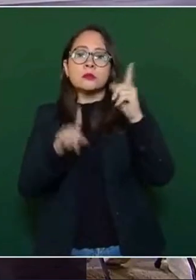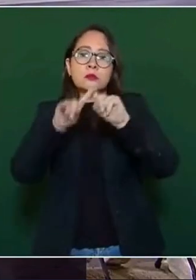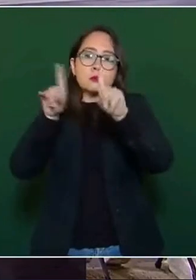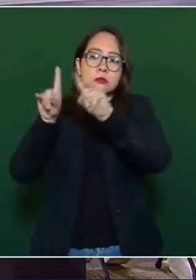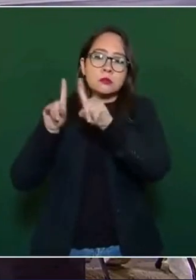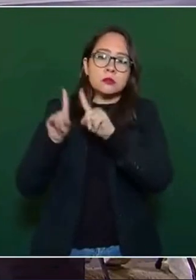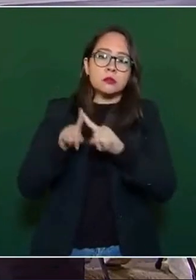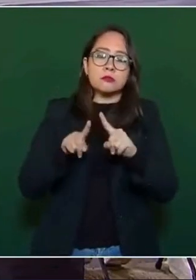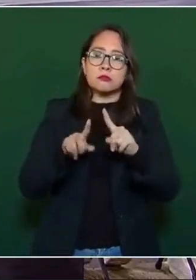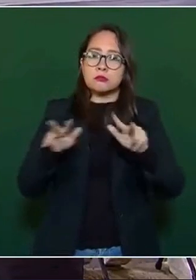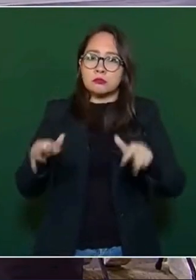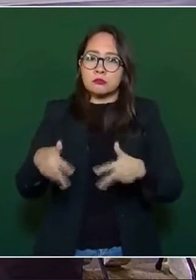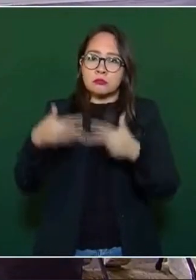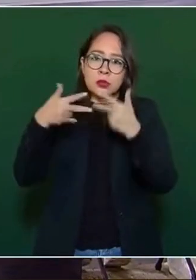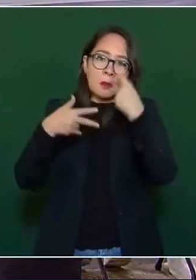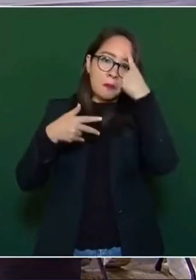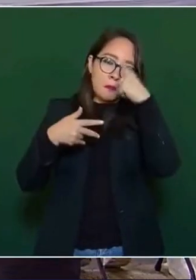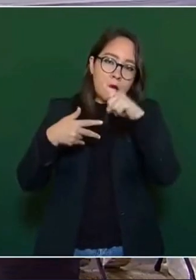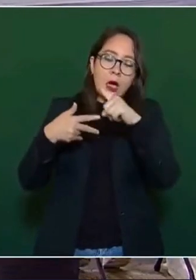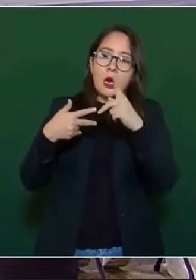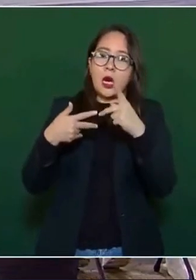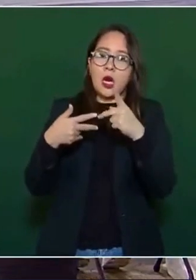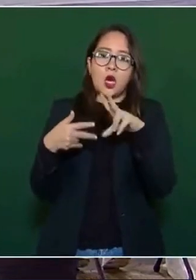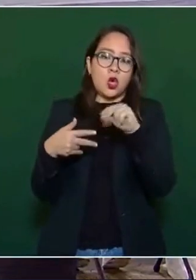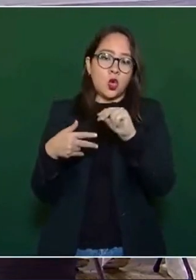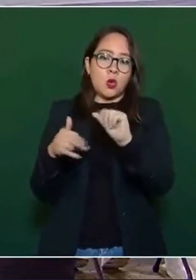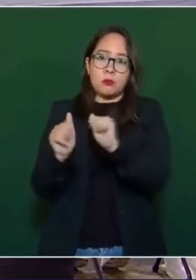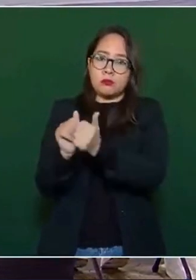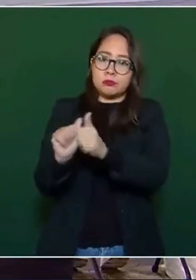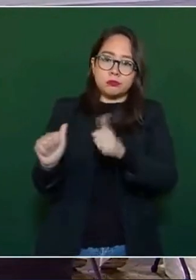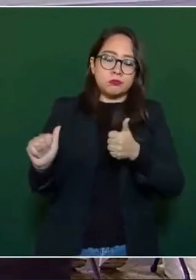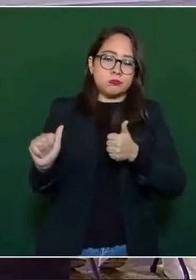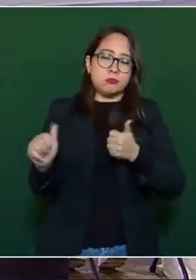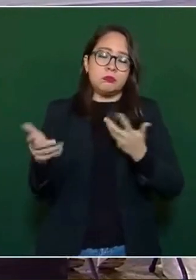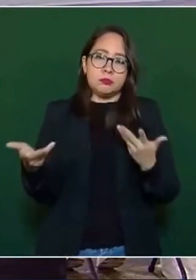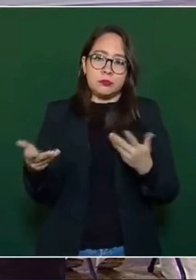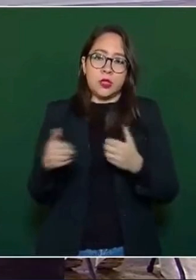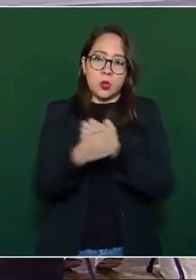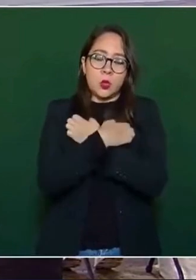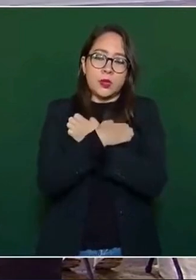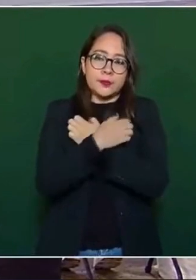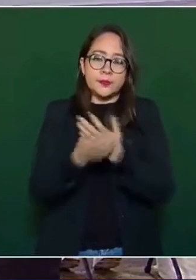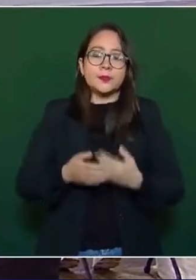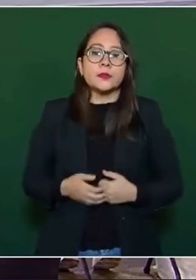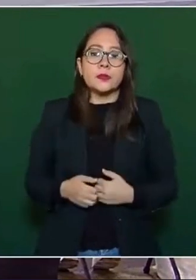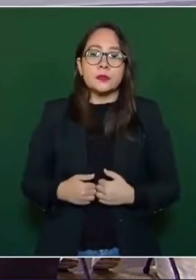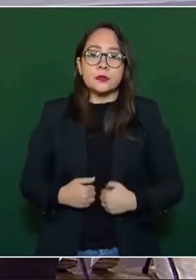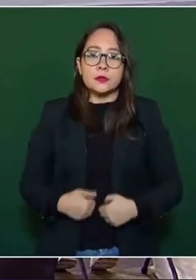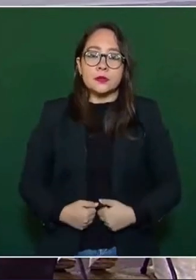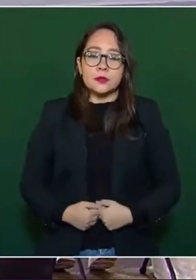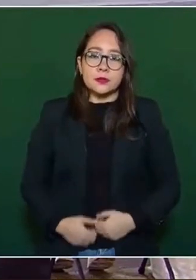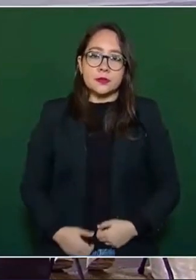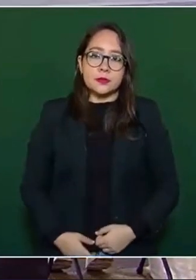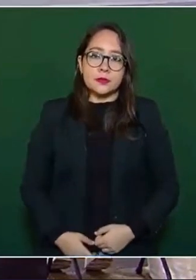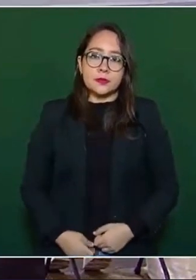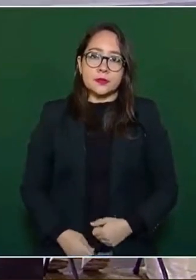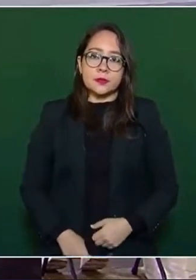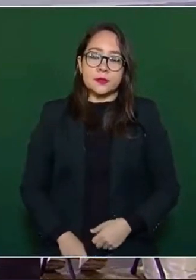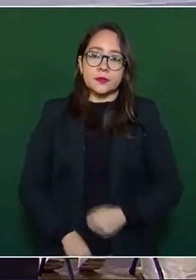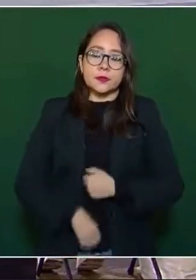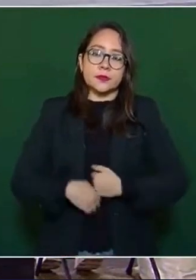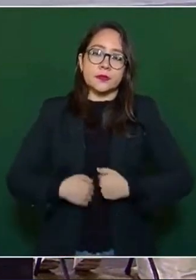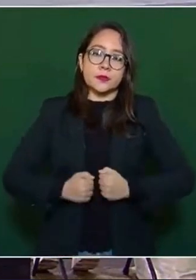para que no haya atraso en lo educativo. ¿Una estrategia especial para estas zonas donde no pudiera